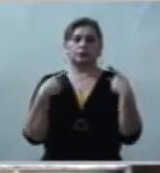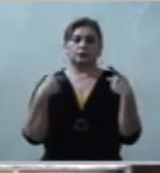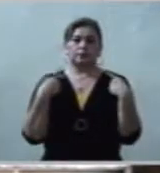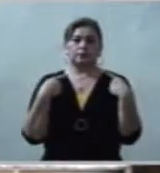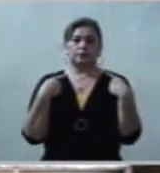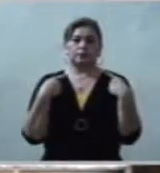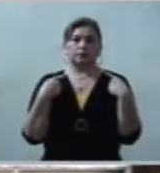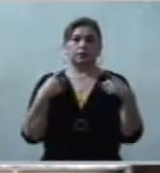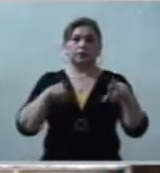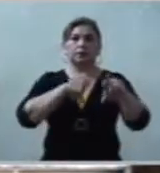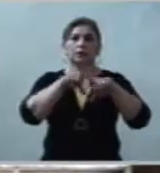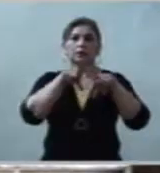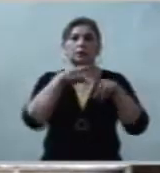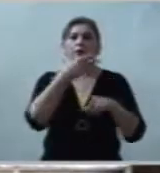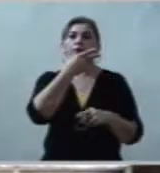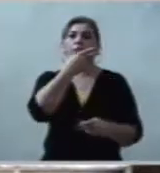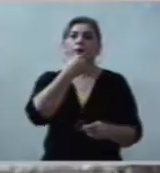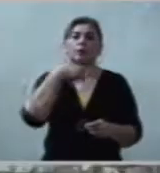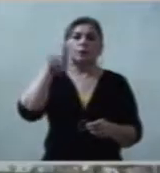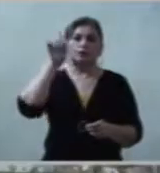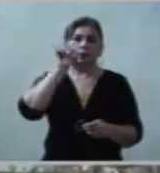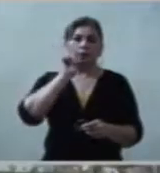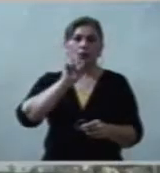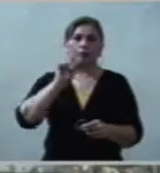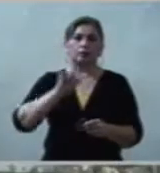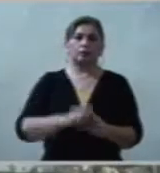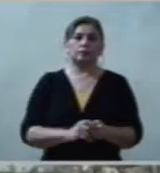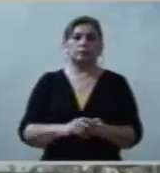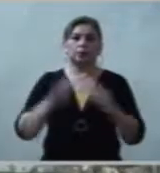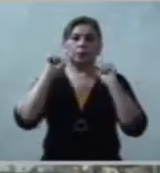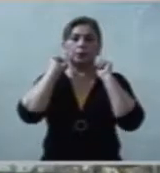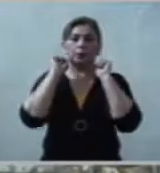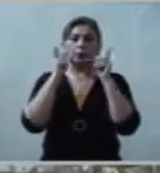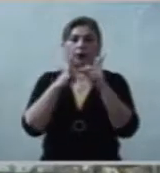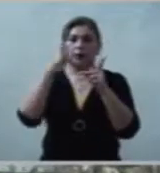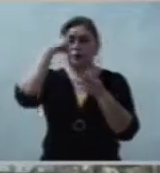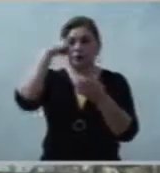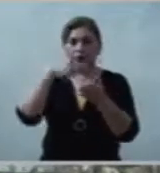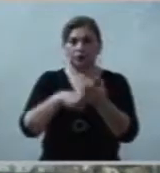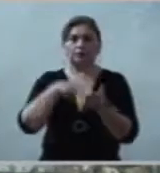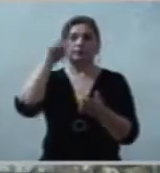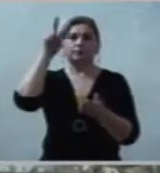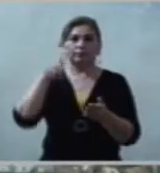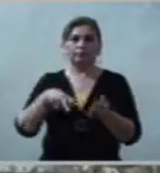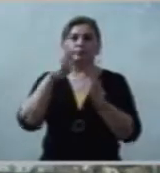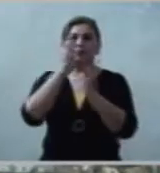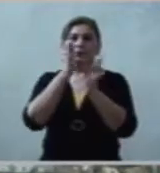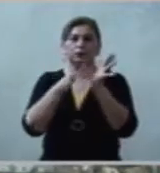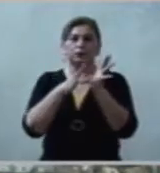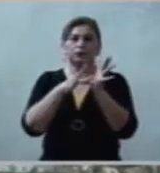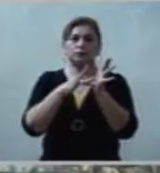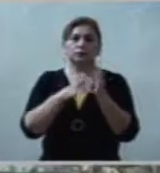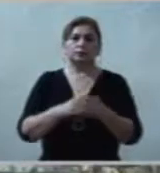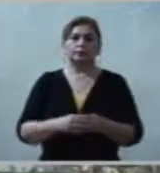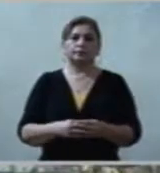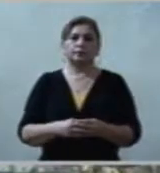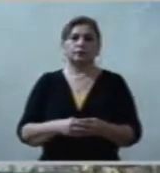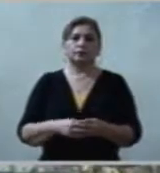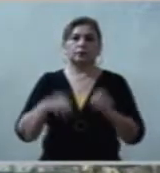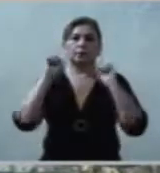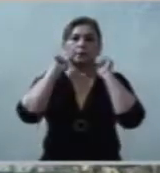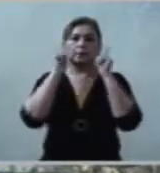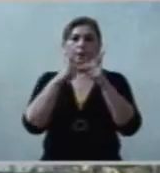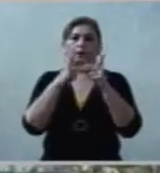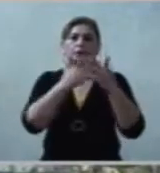Hermanas y hermanos, Pedro creyó en Jesucristo. Pedro